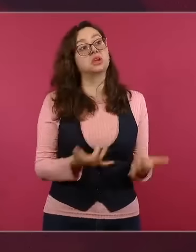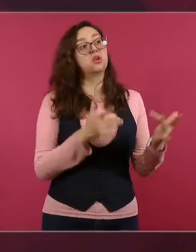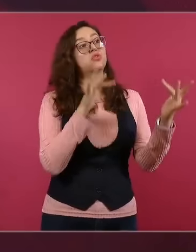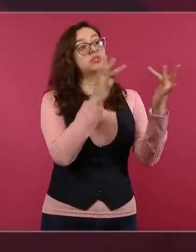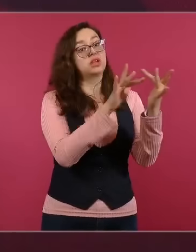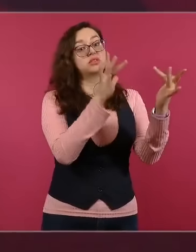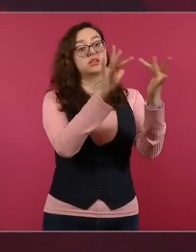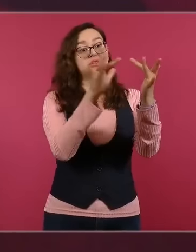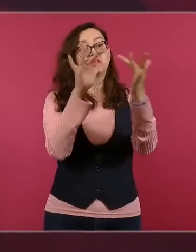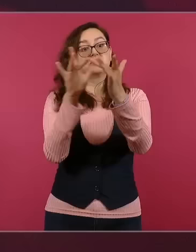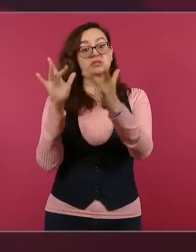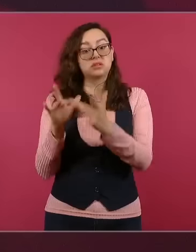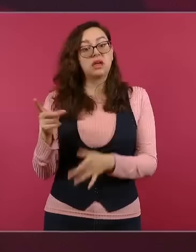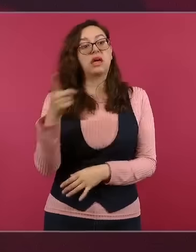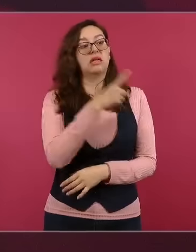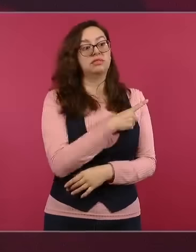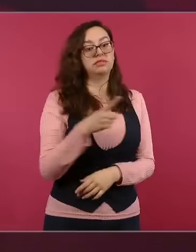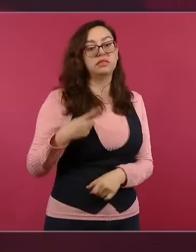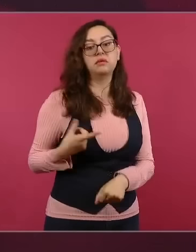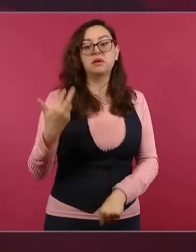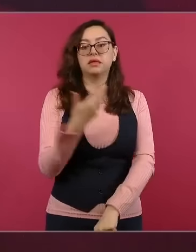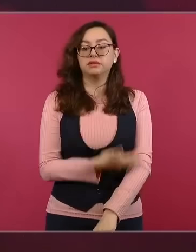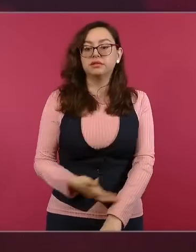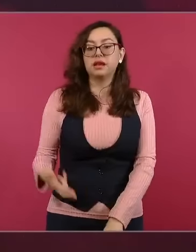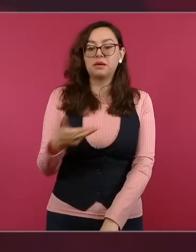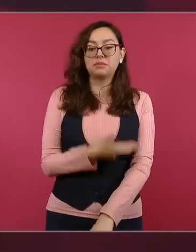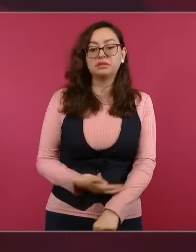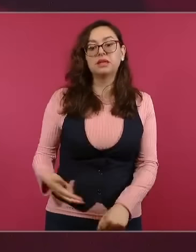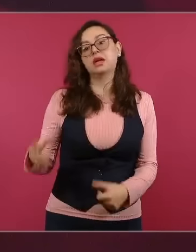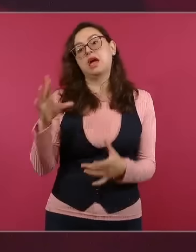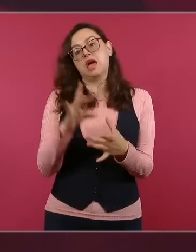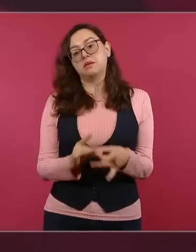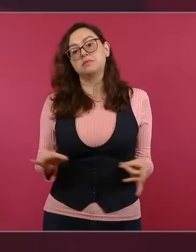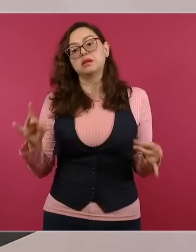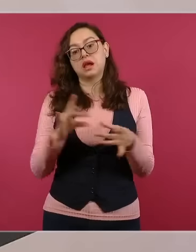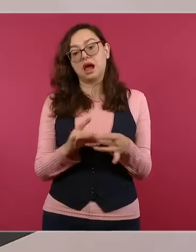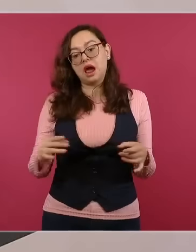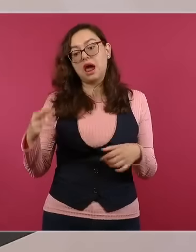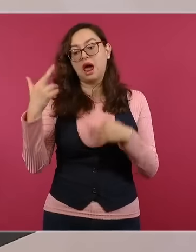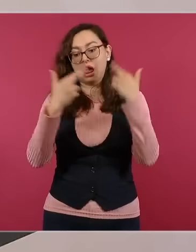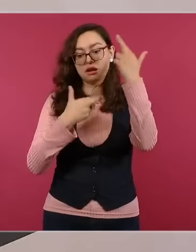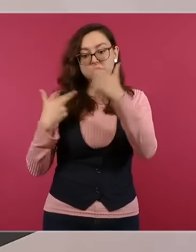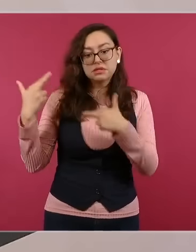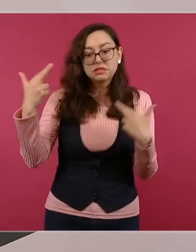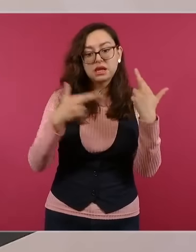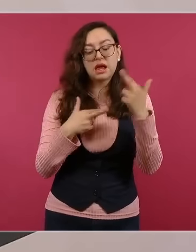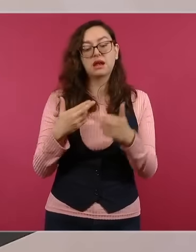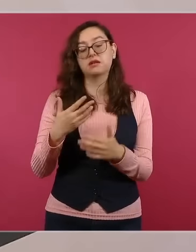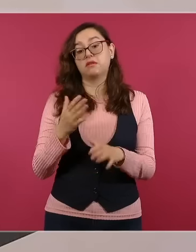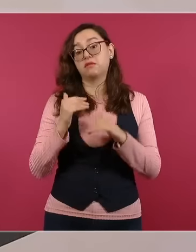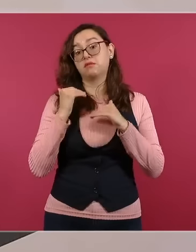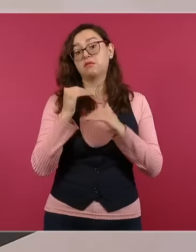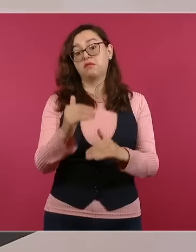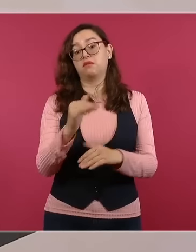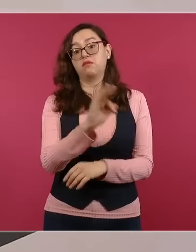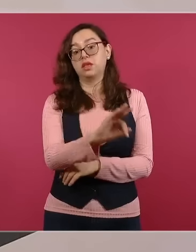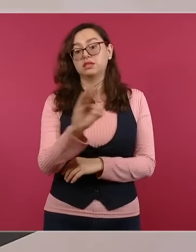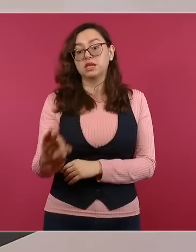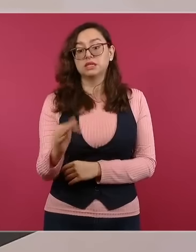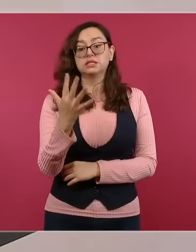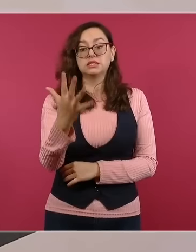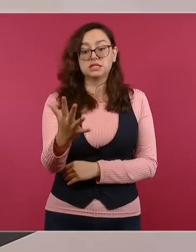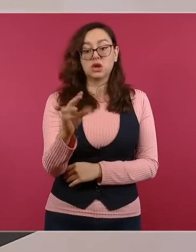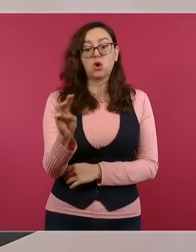que deben presentar su aclaración, su solicitud de aclaración, antes del 5 de mayo. Y hasta la fecha,